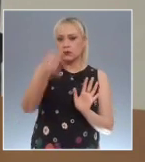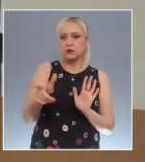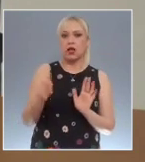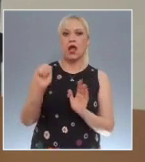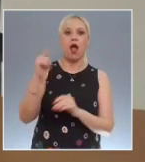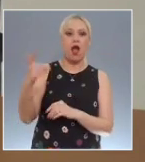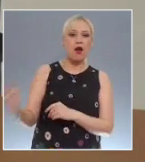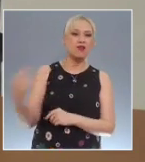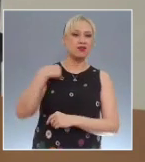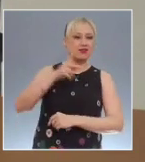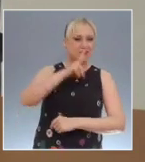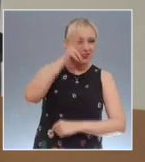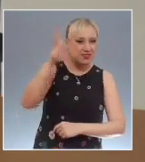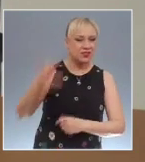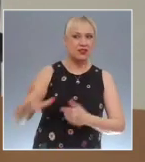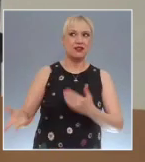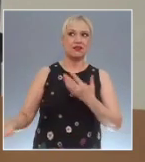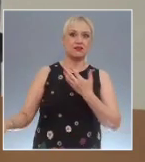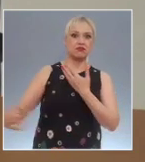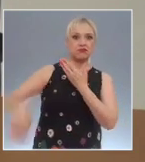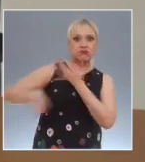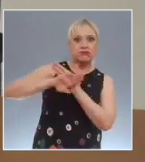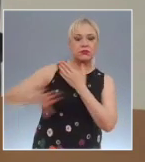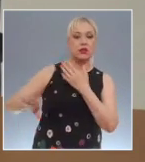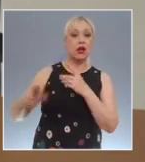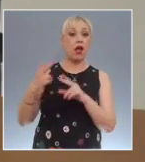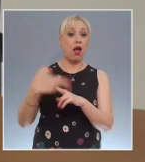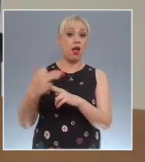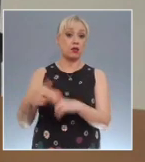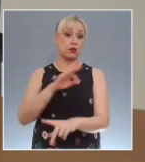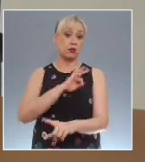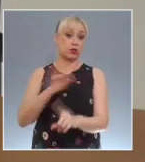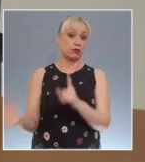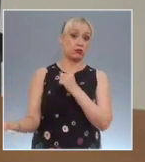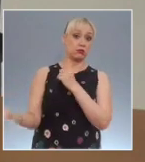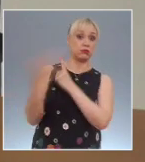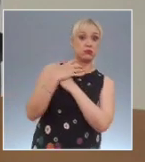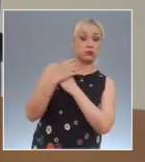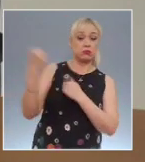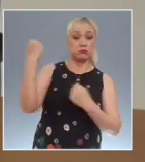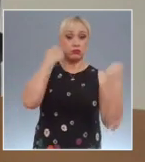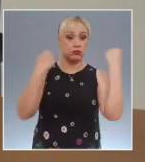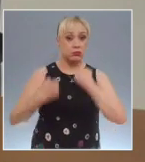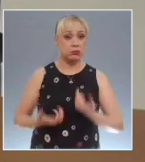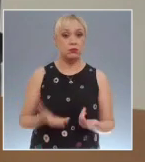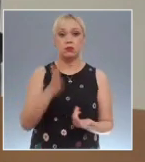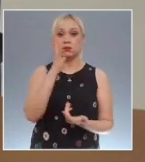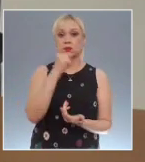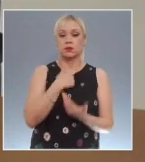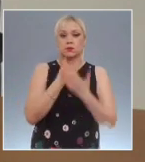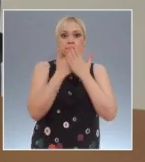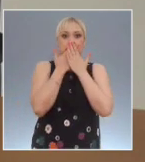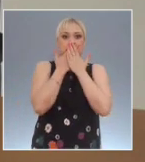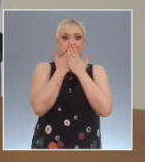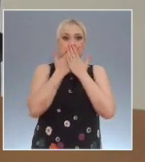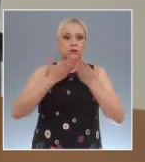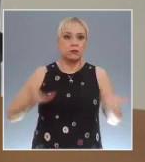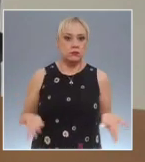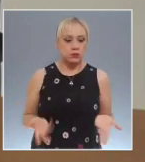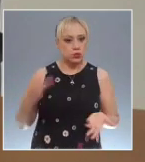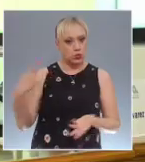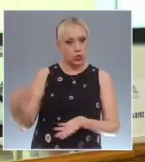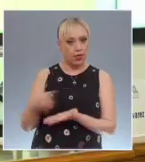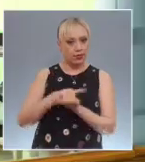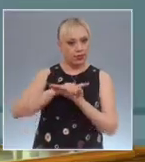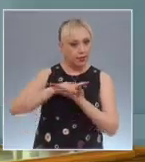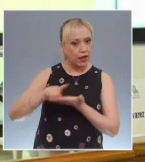libertad, que pueda generar también libertad de expresión, que haya protección a su derecho a la seguridad y su derecho a la